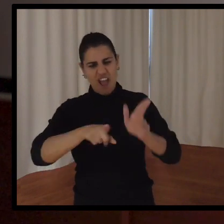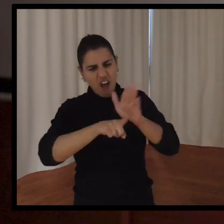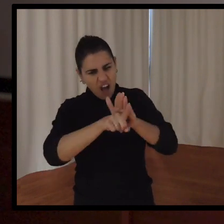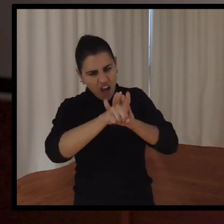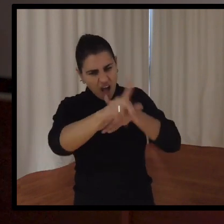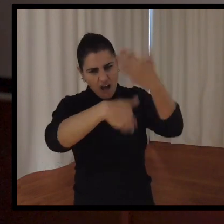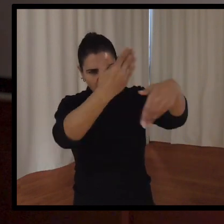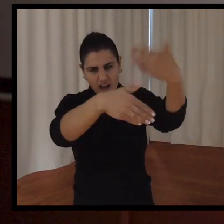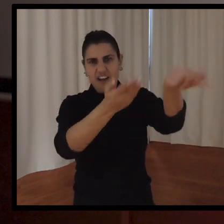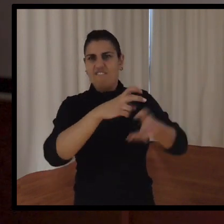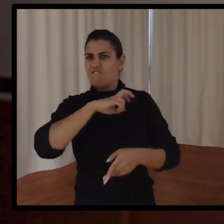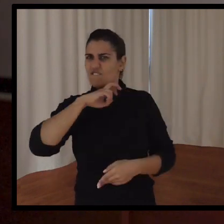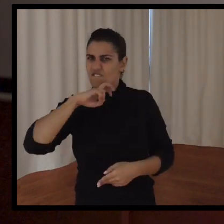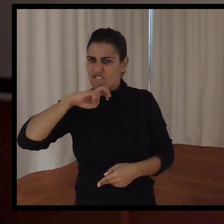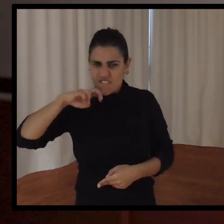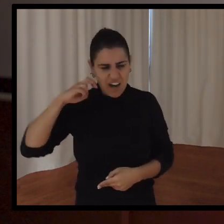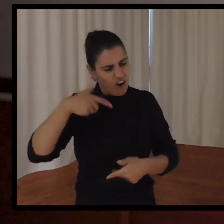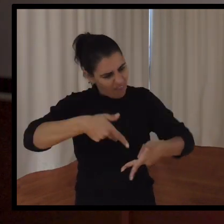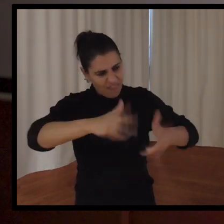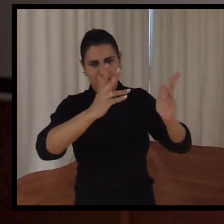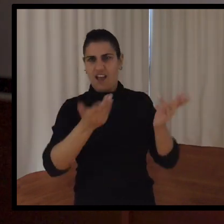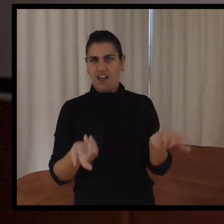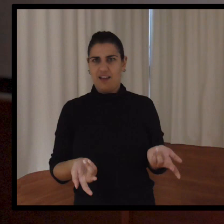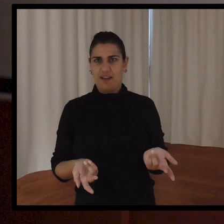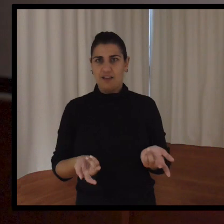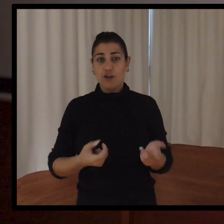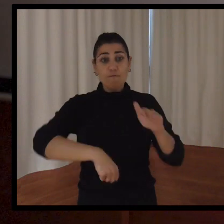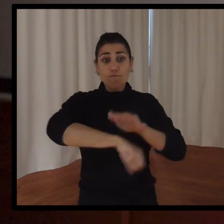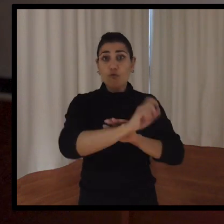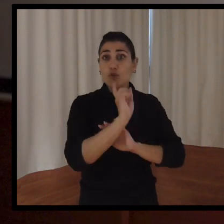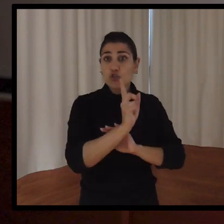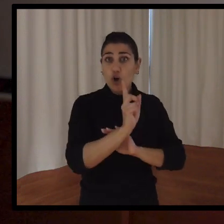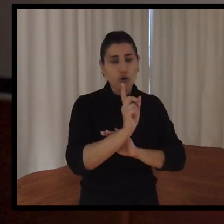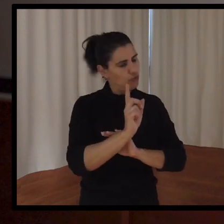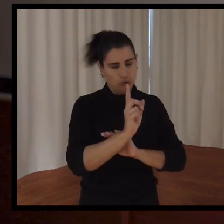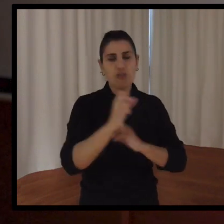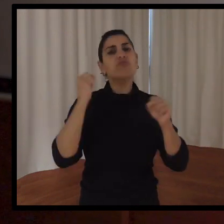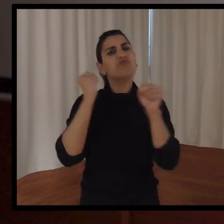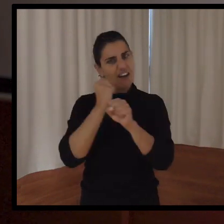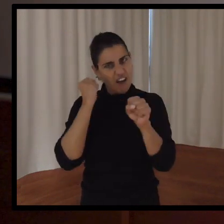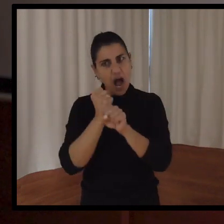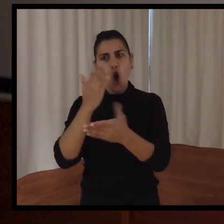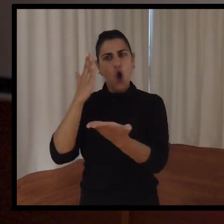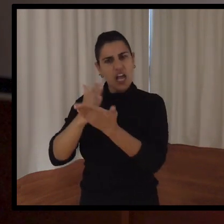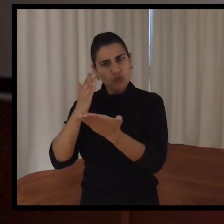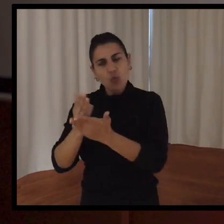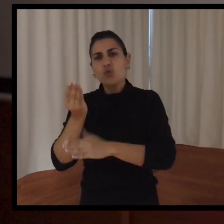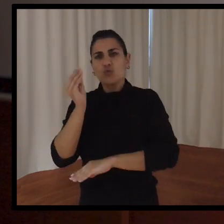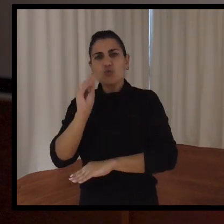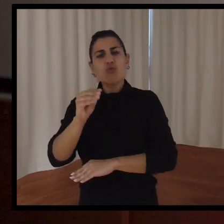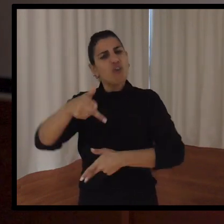esos valores. Que crezcan no solo en el fútbol, sino en su trabajo, en sus estudios.